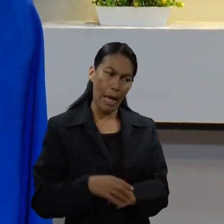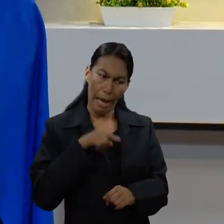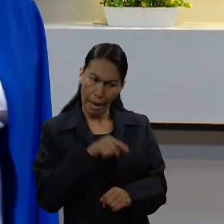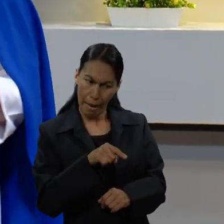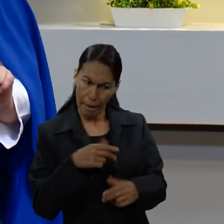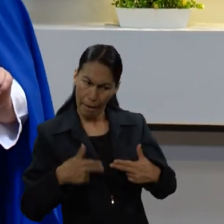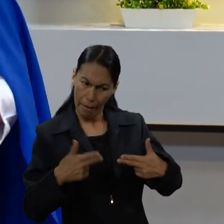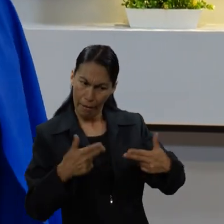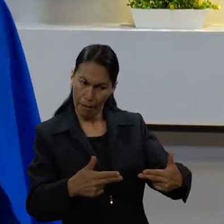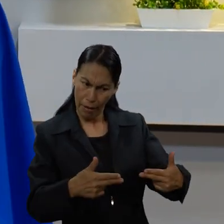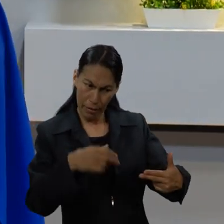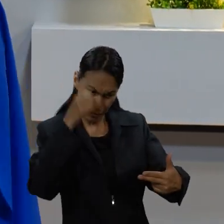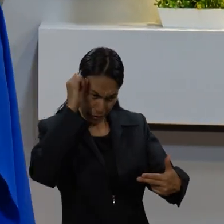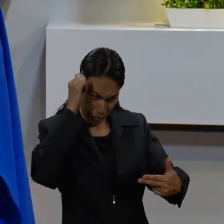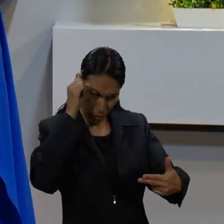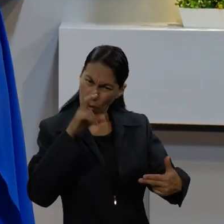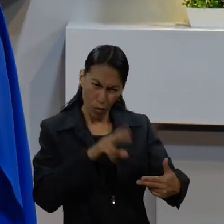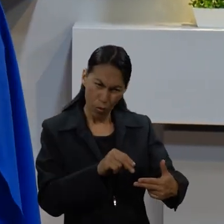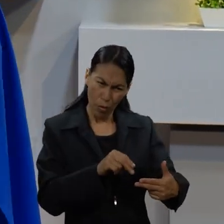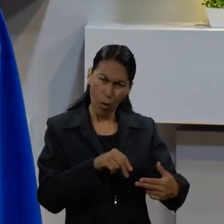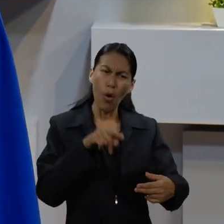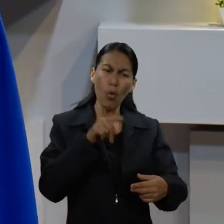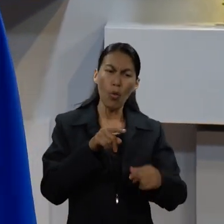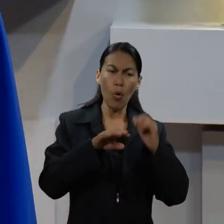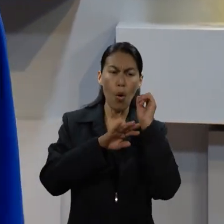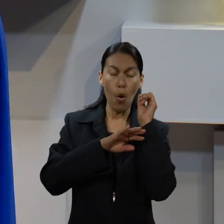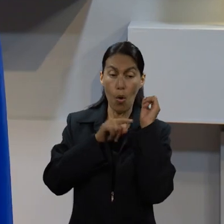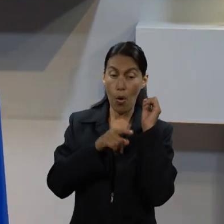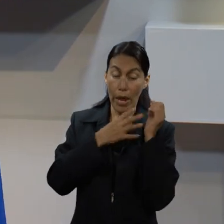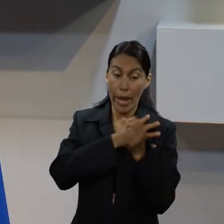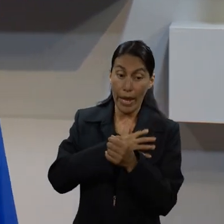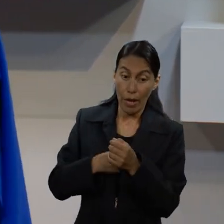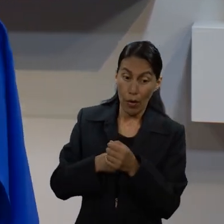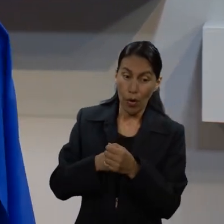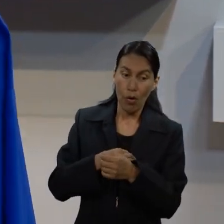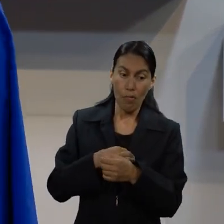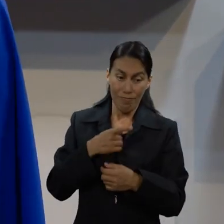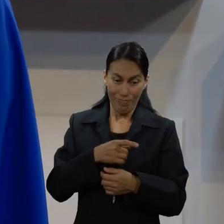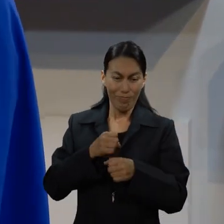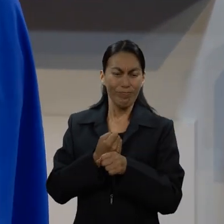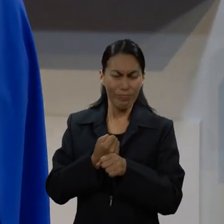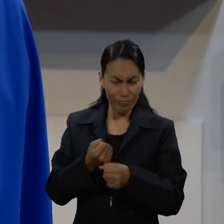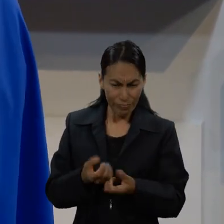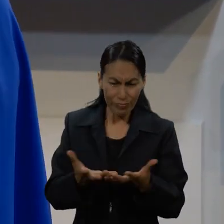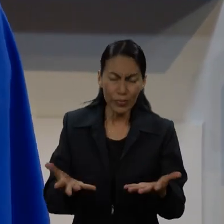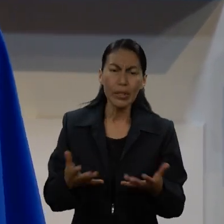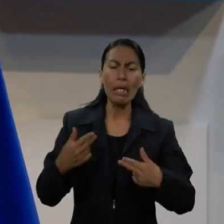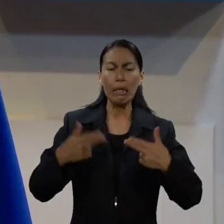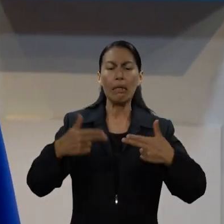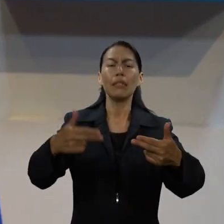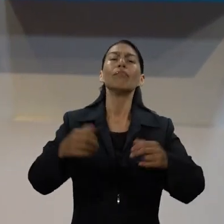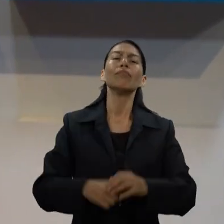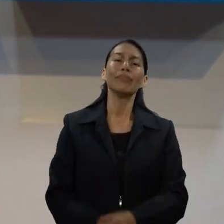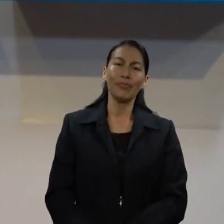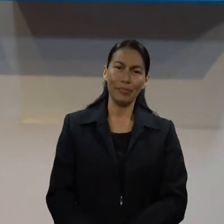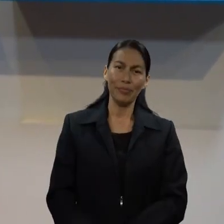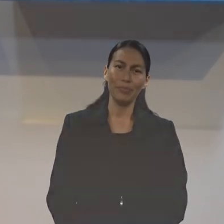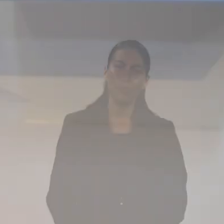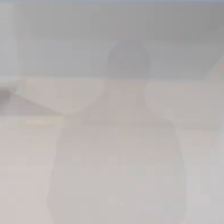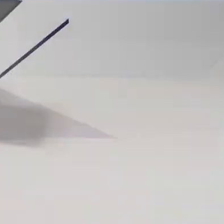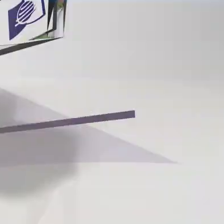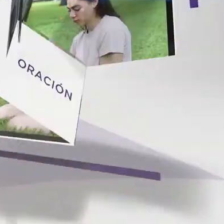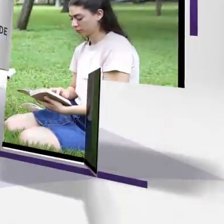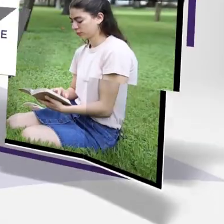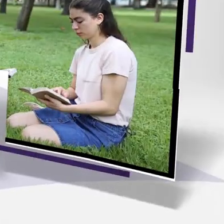No será éste el que te herede, sino alguien que salga de tus entrañas será el que te herede.